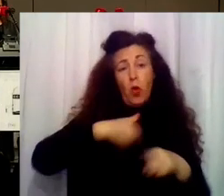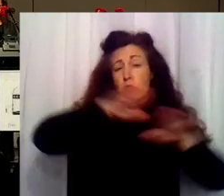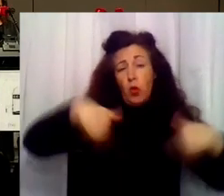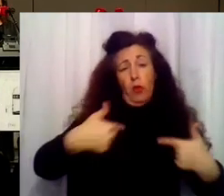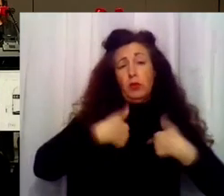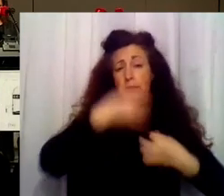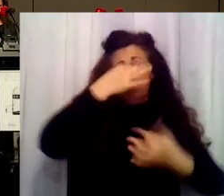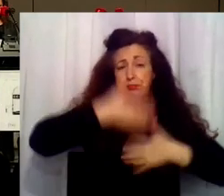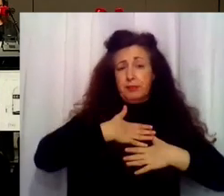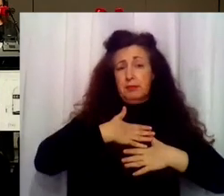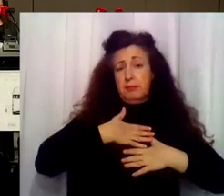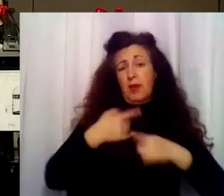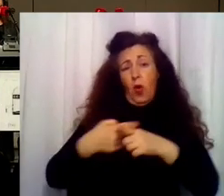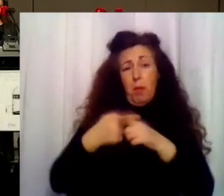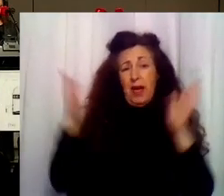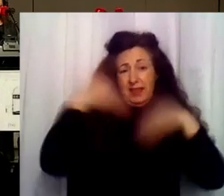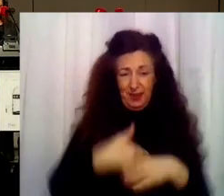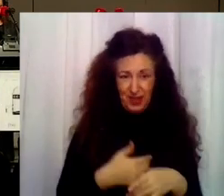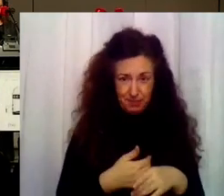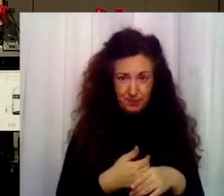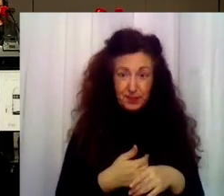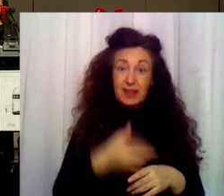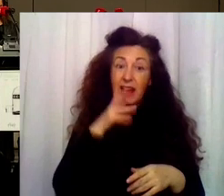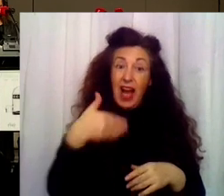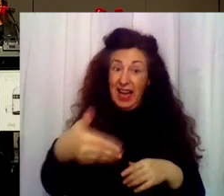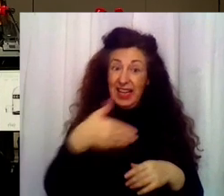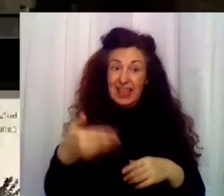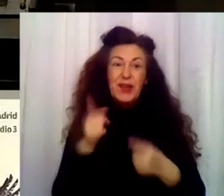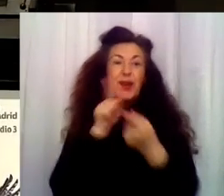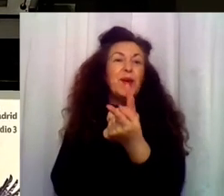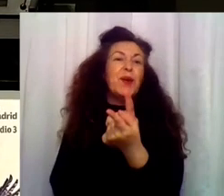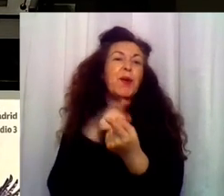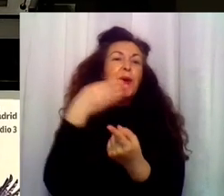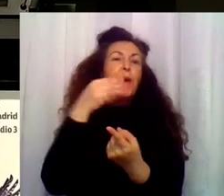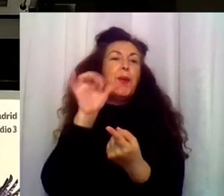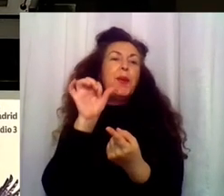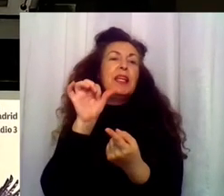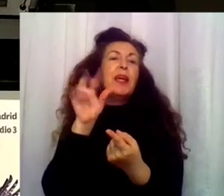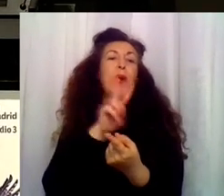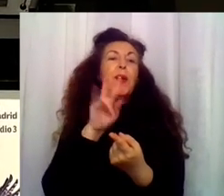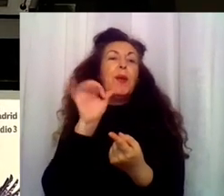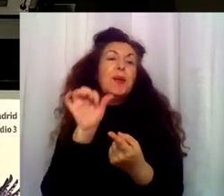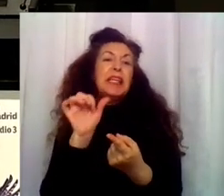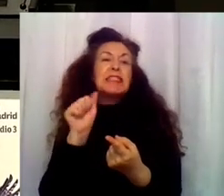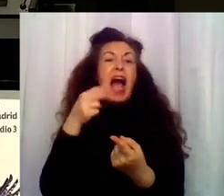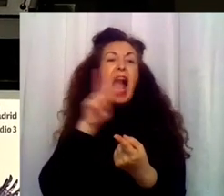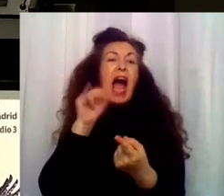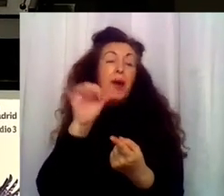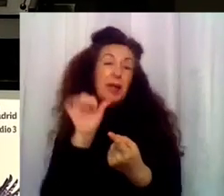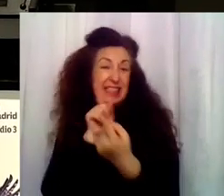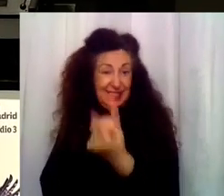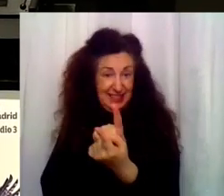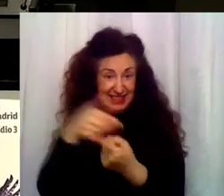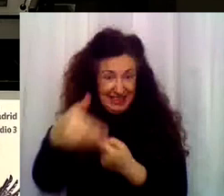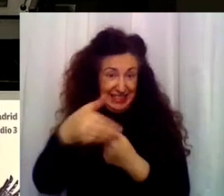Ah, y tienes un vis-à-viso. Dentro de un poco, tía, un vis-à-vis. Las ganas que tengo yo. Pues mira, yo me apaño